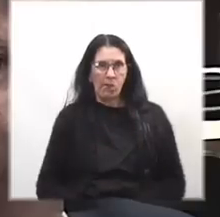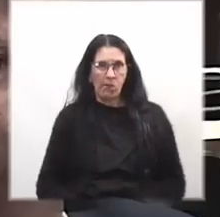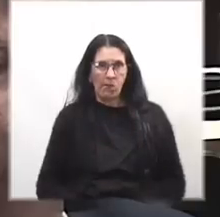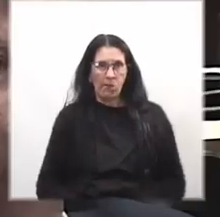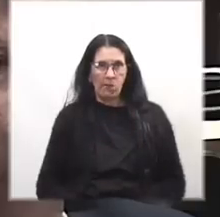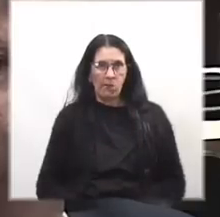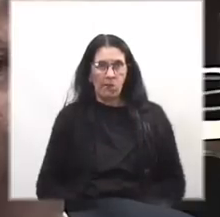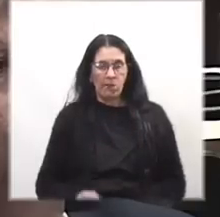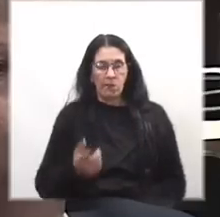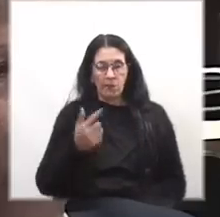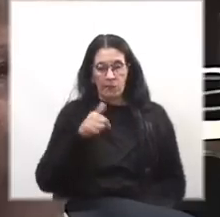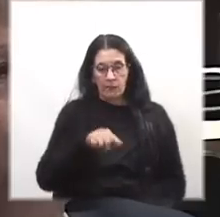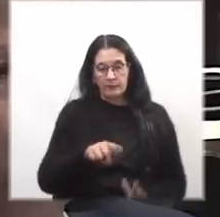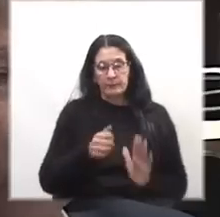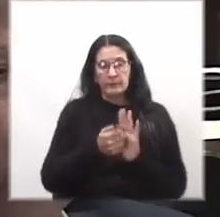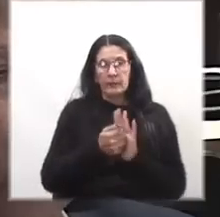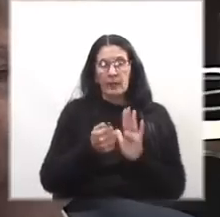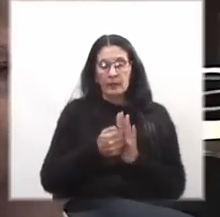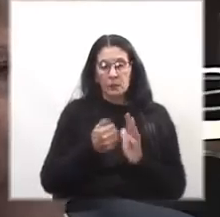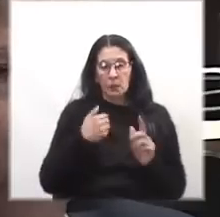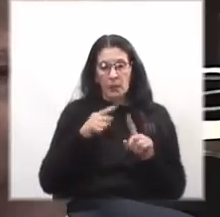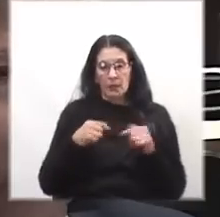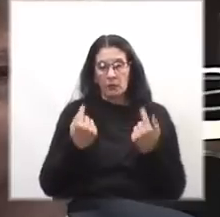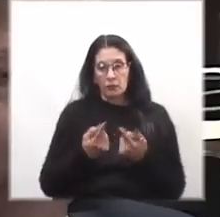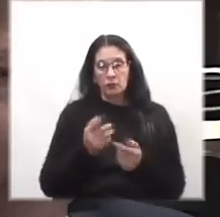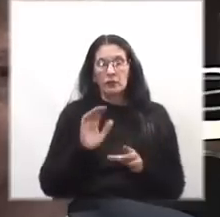Es decir, que el artículo que estamos votando